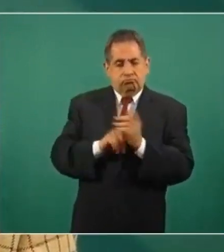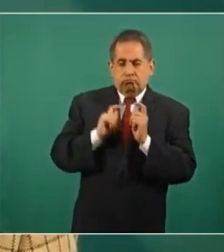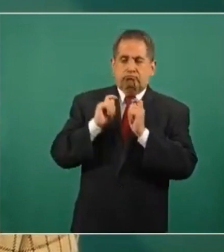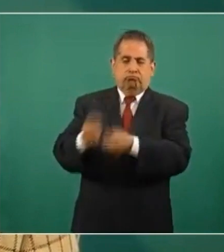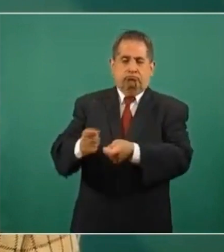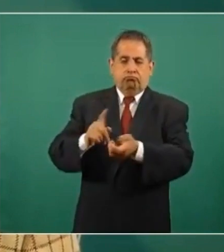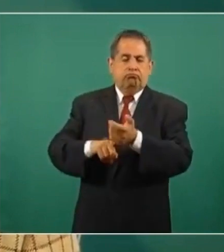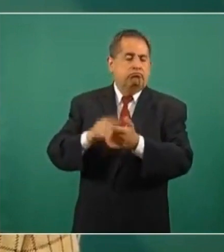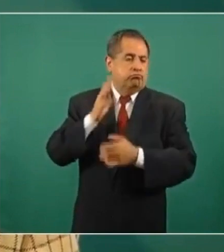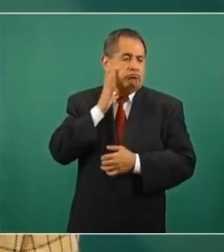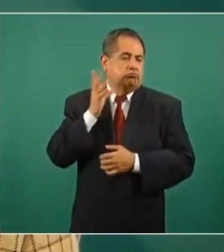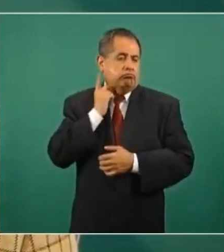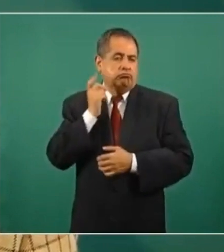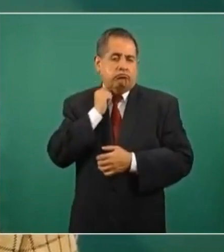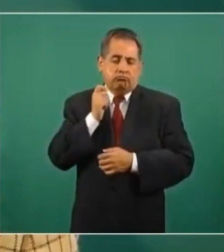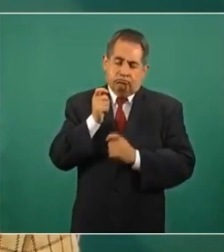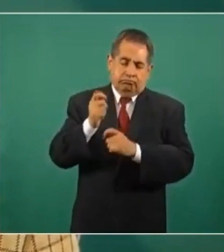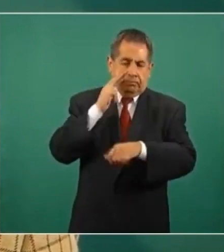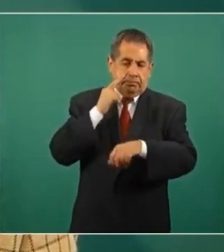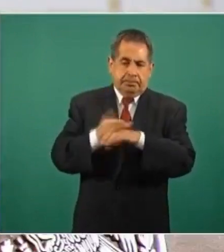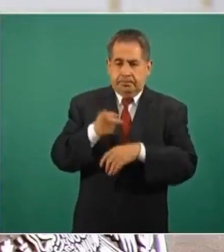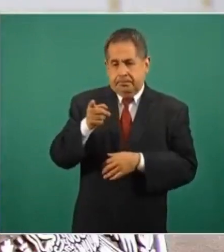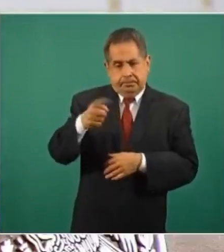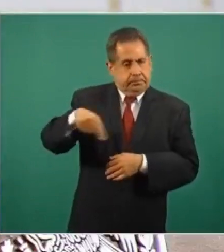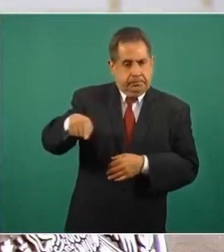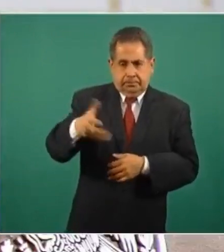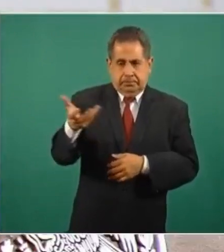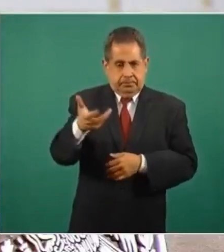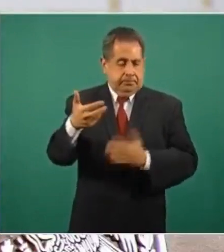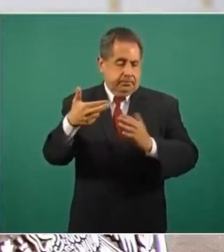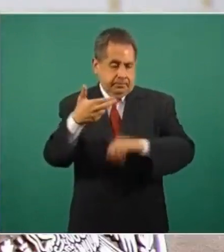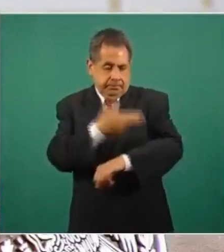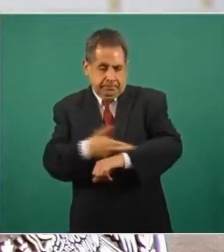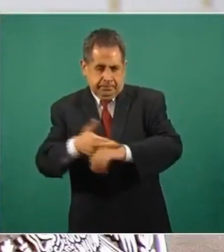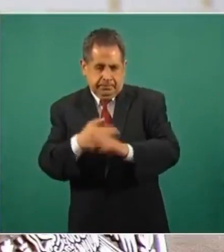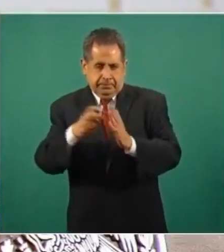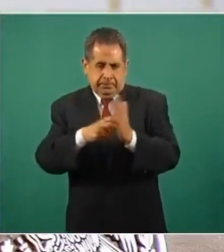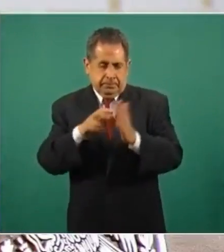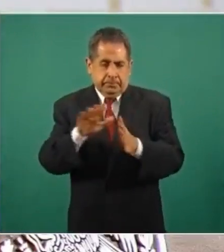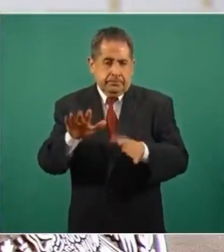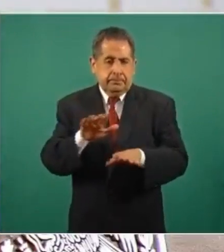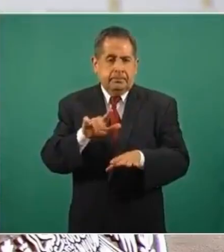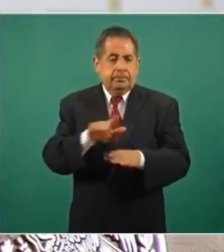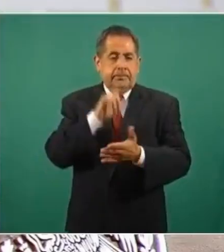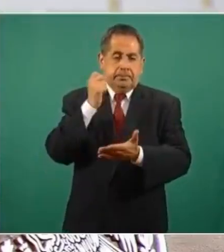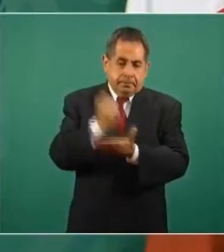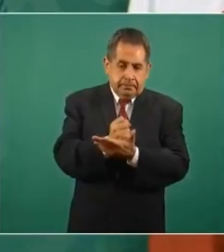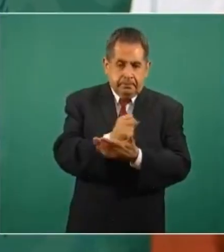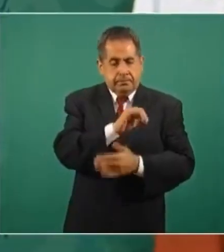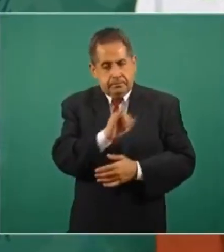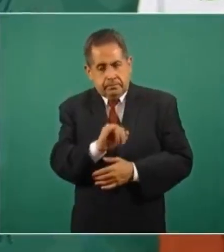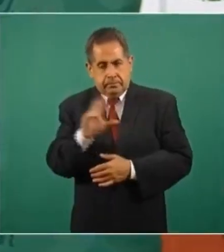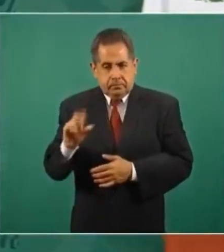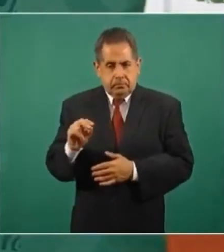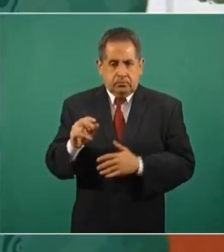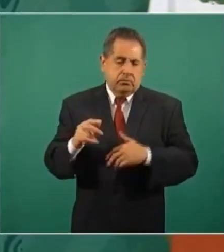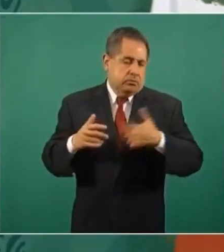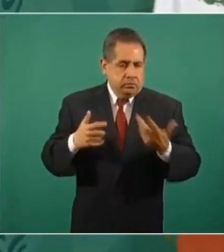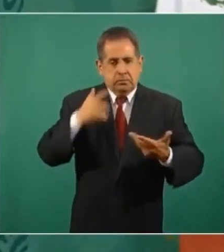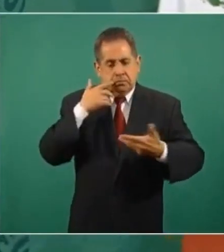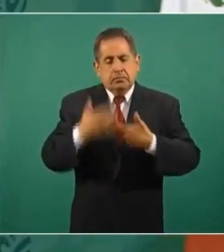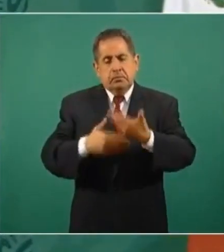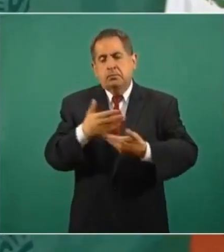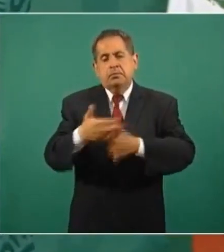Congreso de la Unión de la Cámara de Diputados y la Cámara de Senadores la aprobación o no y el proceso